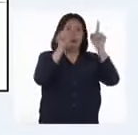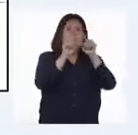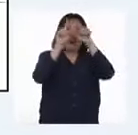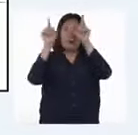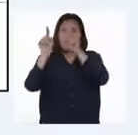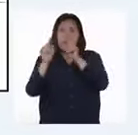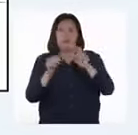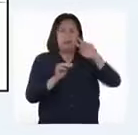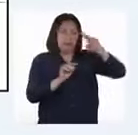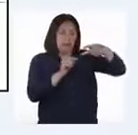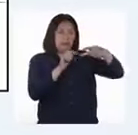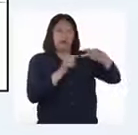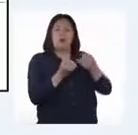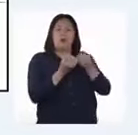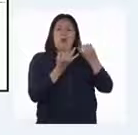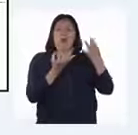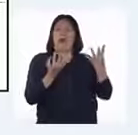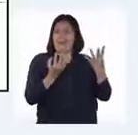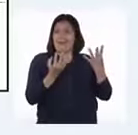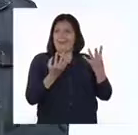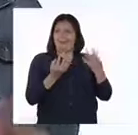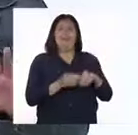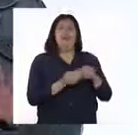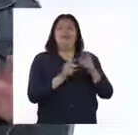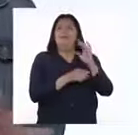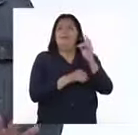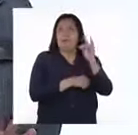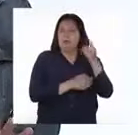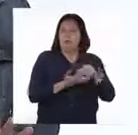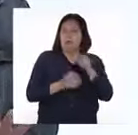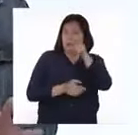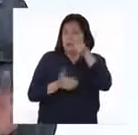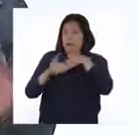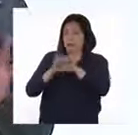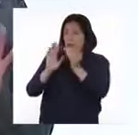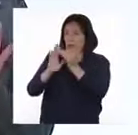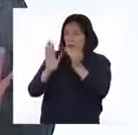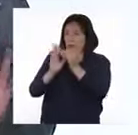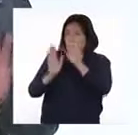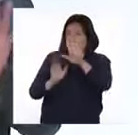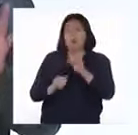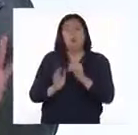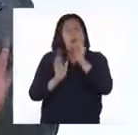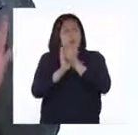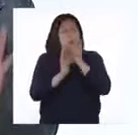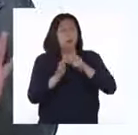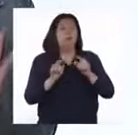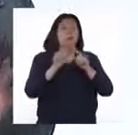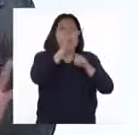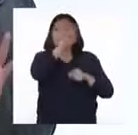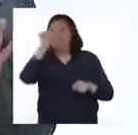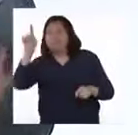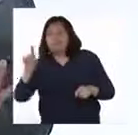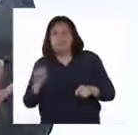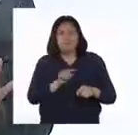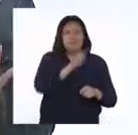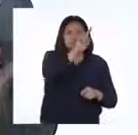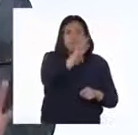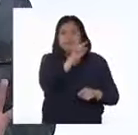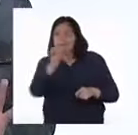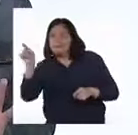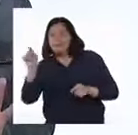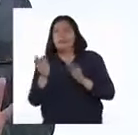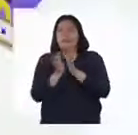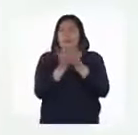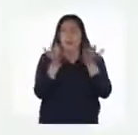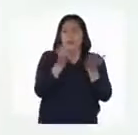la segunda la cantidad de vicuñas. Ustedes en casa, tómense un minuto para dibujar la misma tabla en sus cuadernos